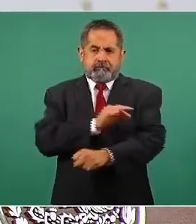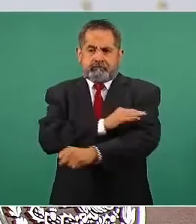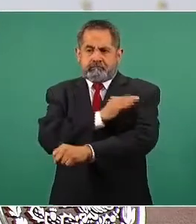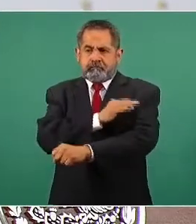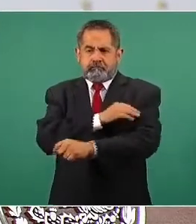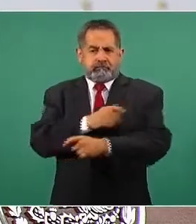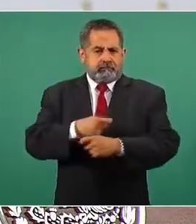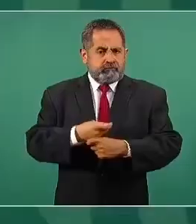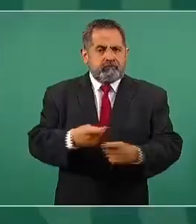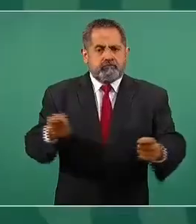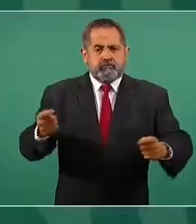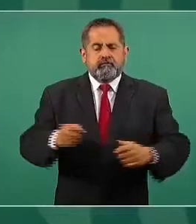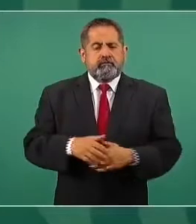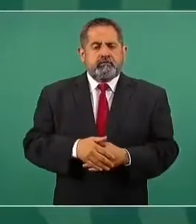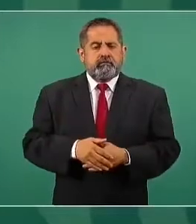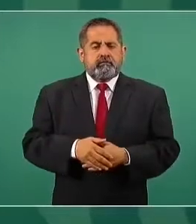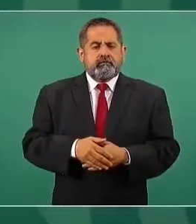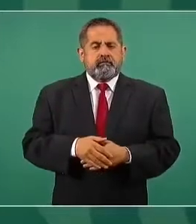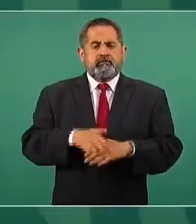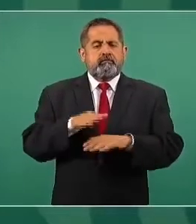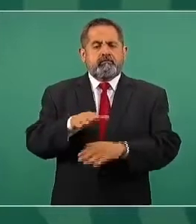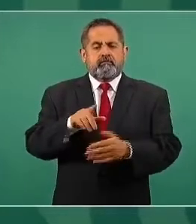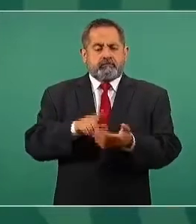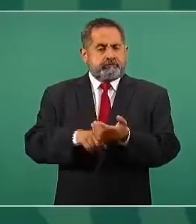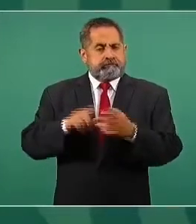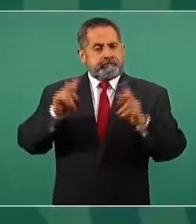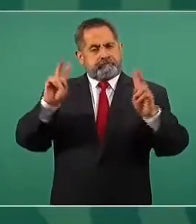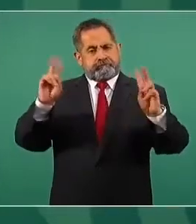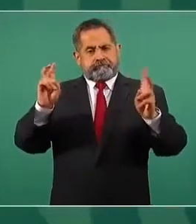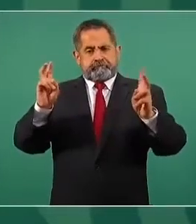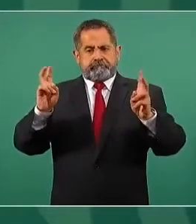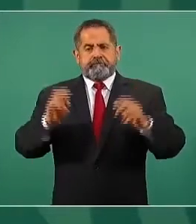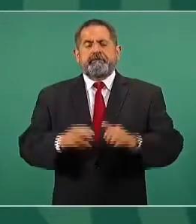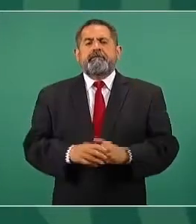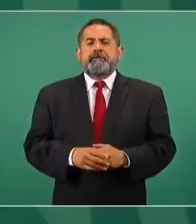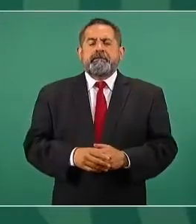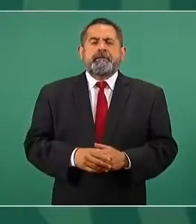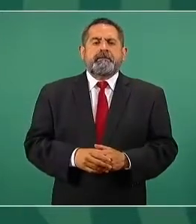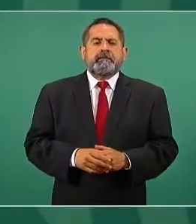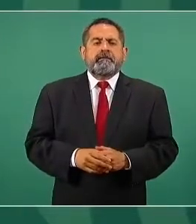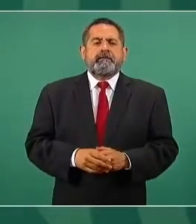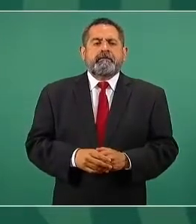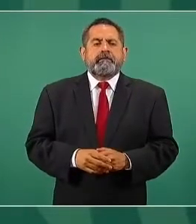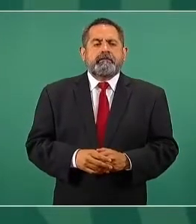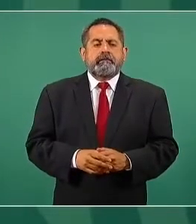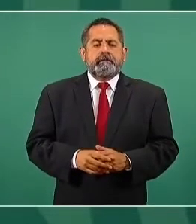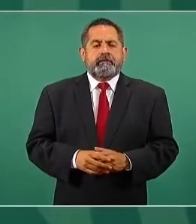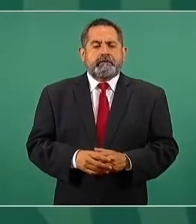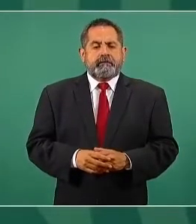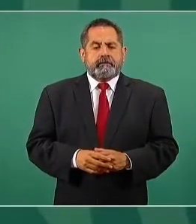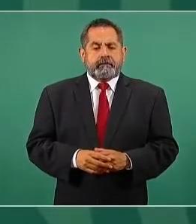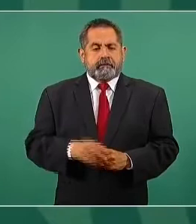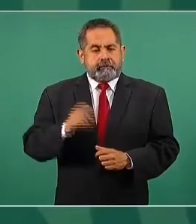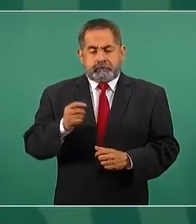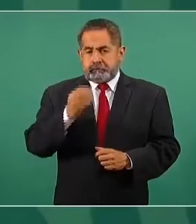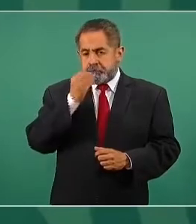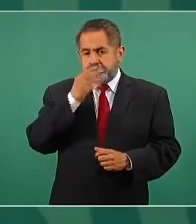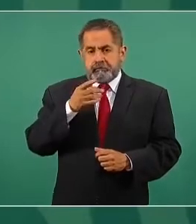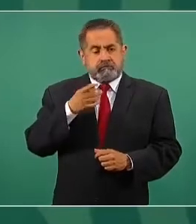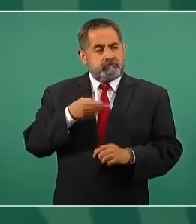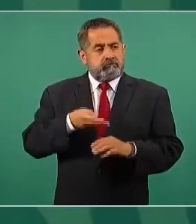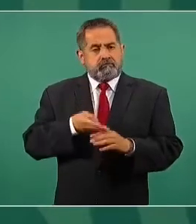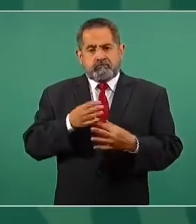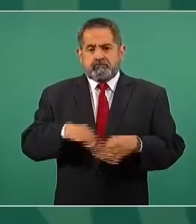Vamos a informar sobre este tema que le interesa mucho,